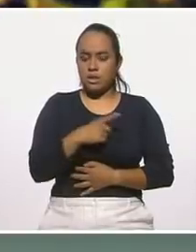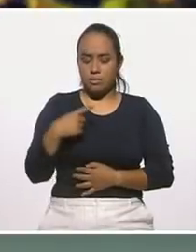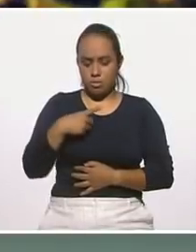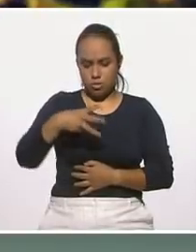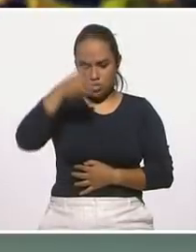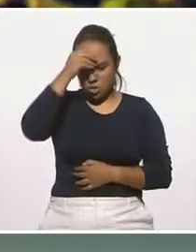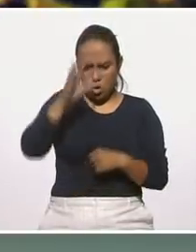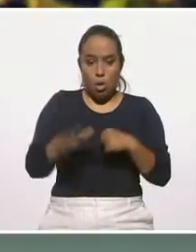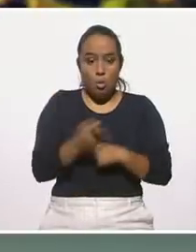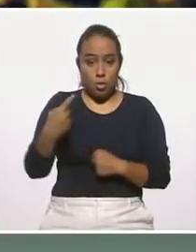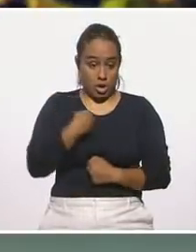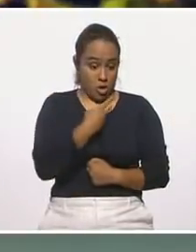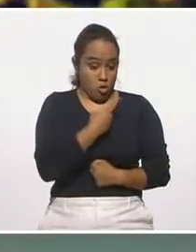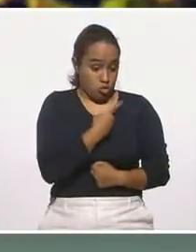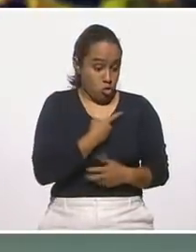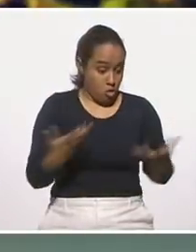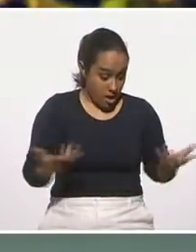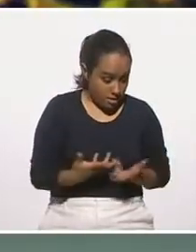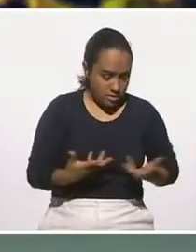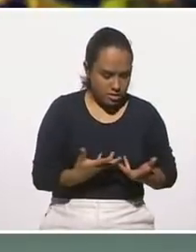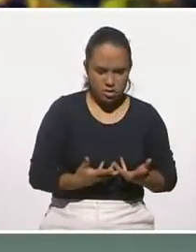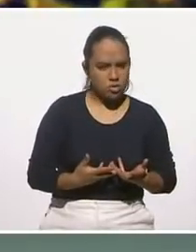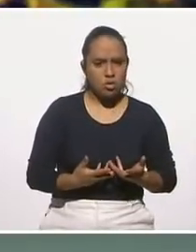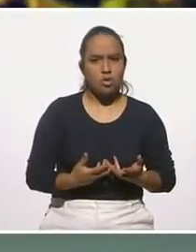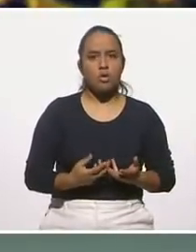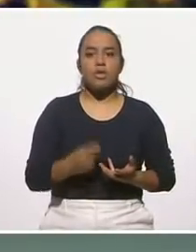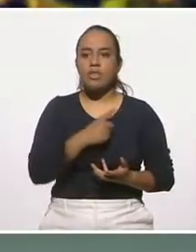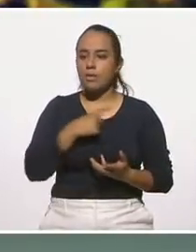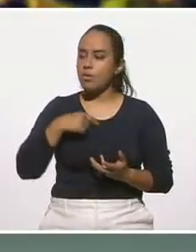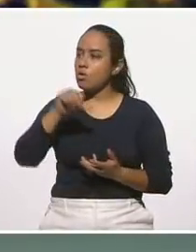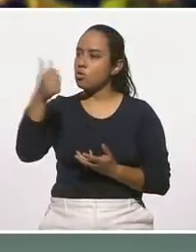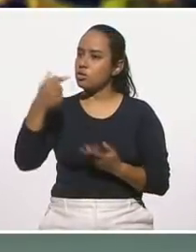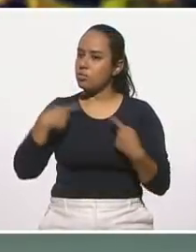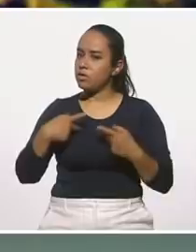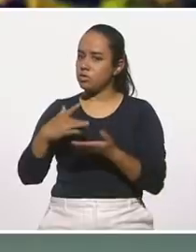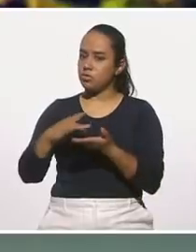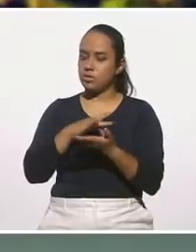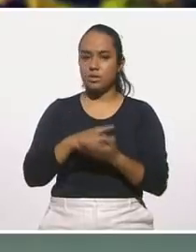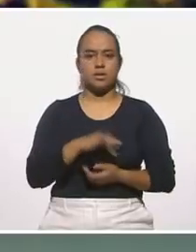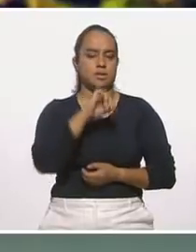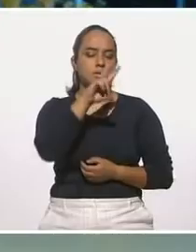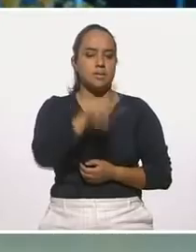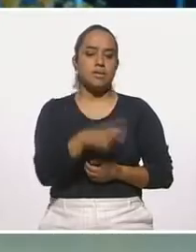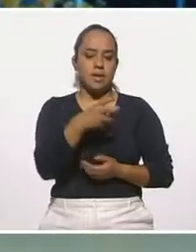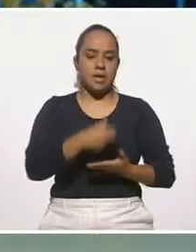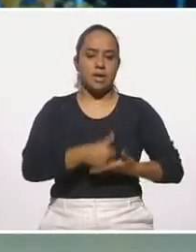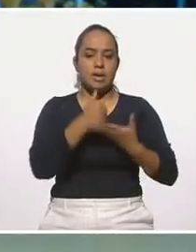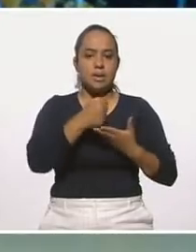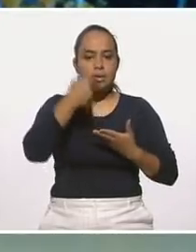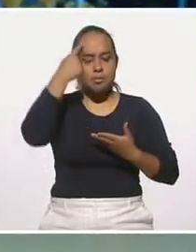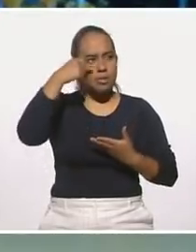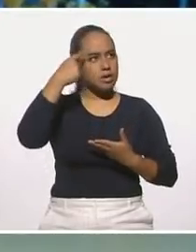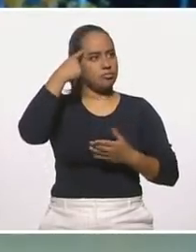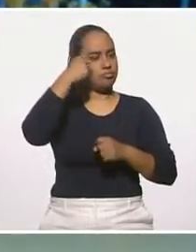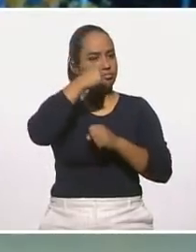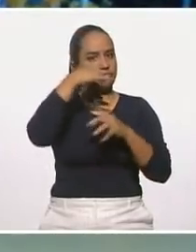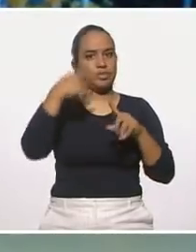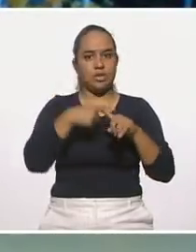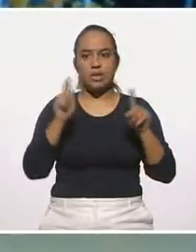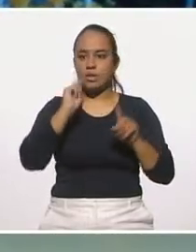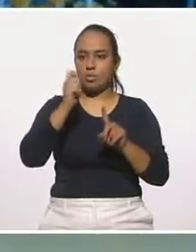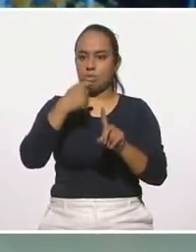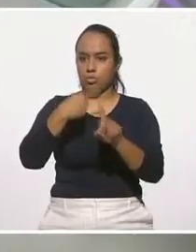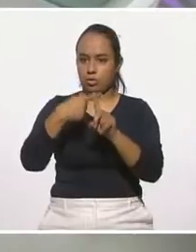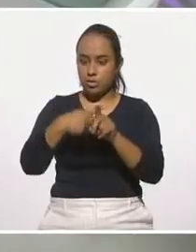no tengo por qué luchar yo solo con eso, y que eso es como muy padre, ¿no? Te ayudan, te ayudan realmente a tener otra visión, o una visión positiva.